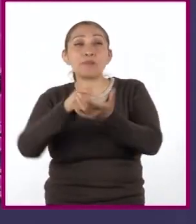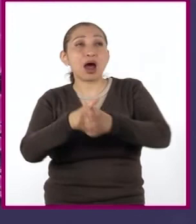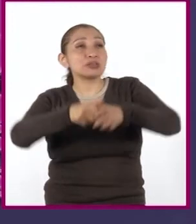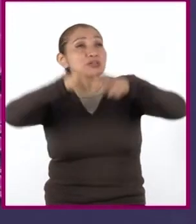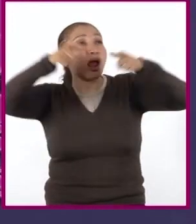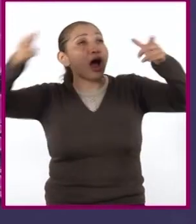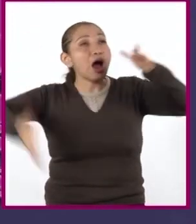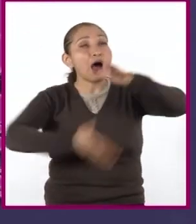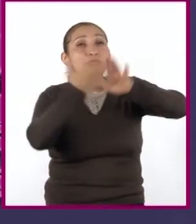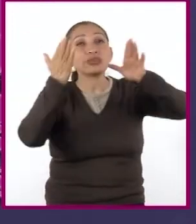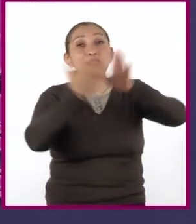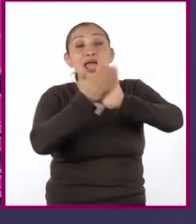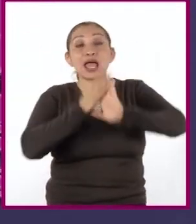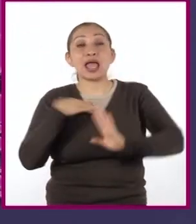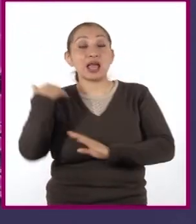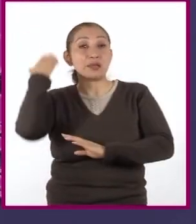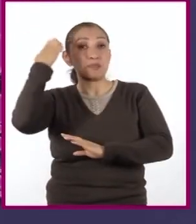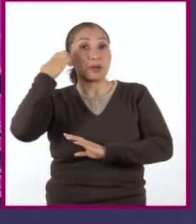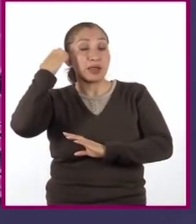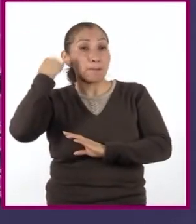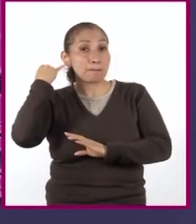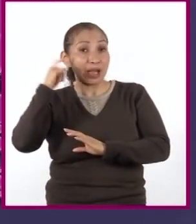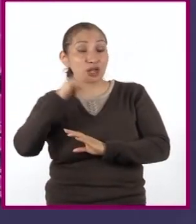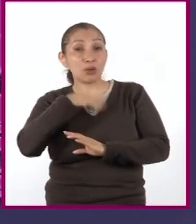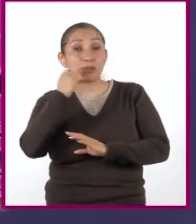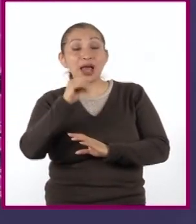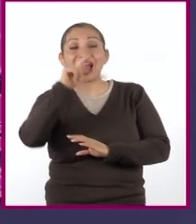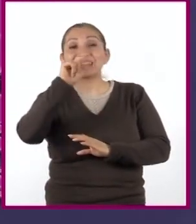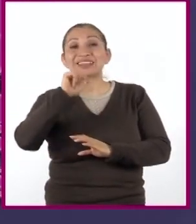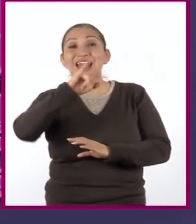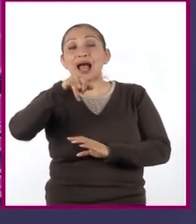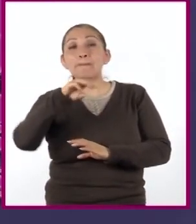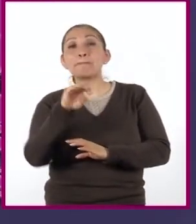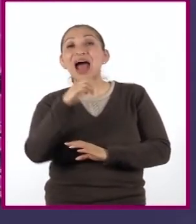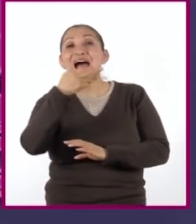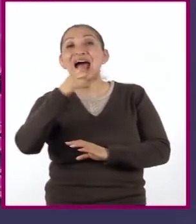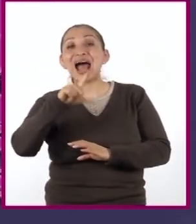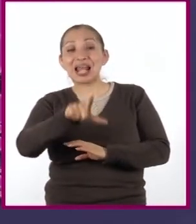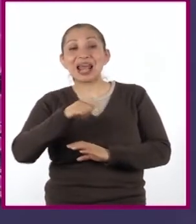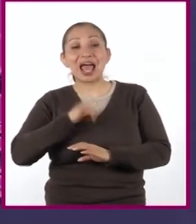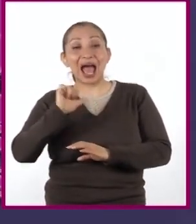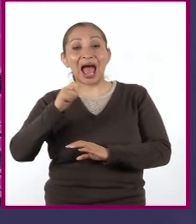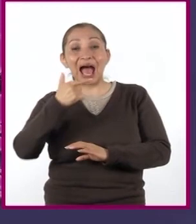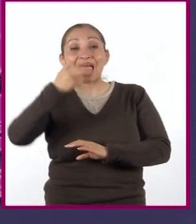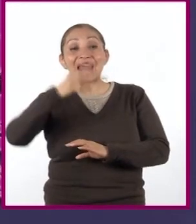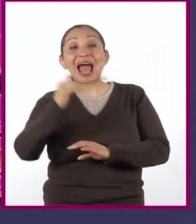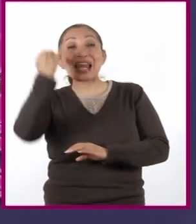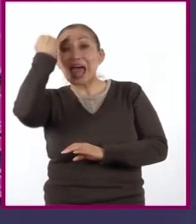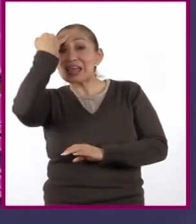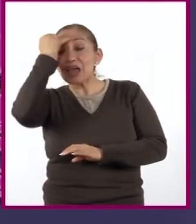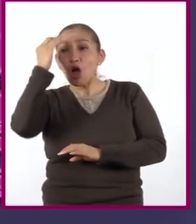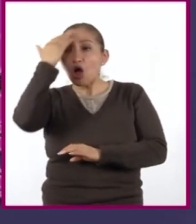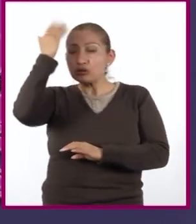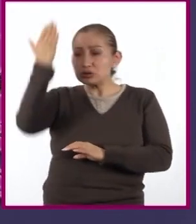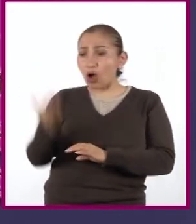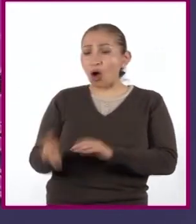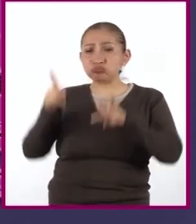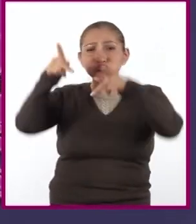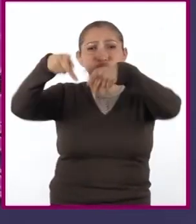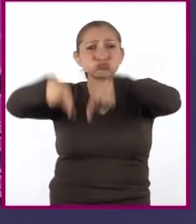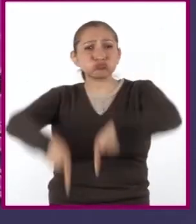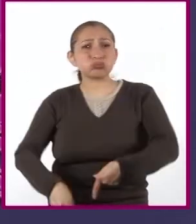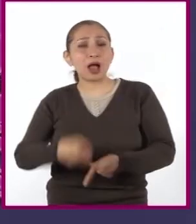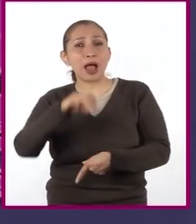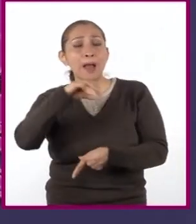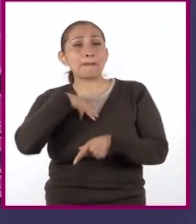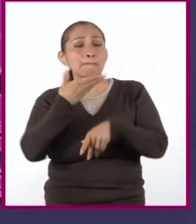construido por el Imperio Romano. El Tac Mahal, ubicado en Agra, en India y conocido como el Mausoleo